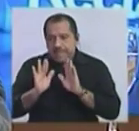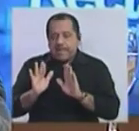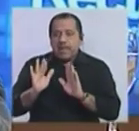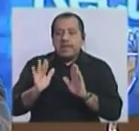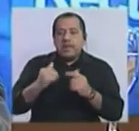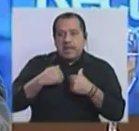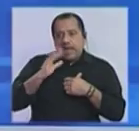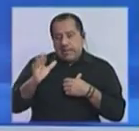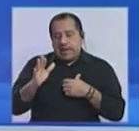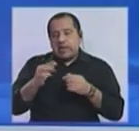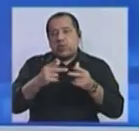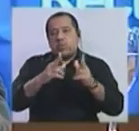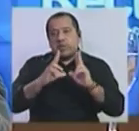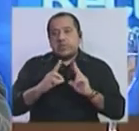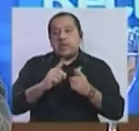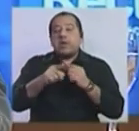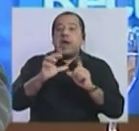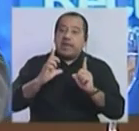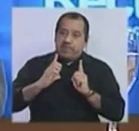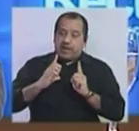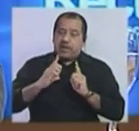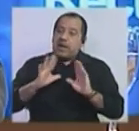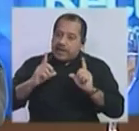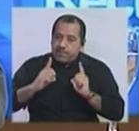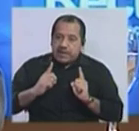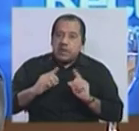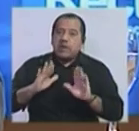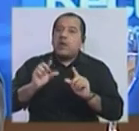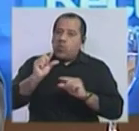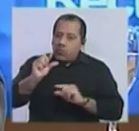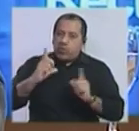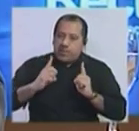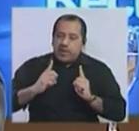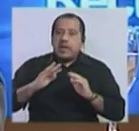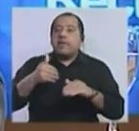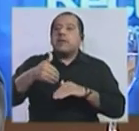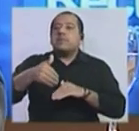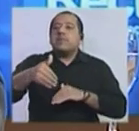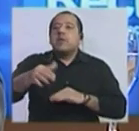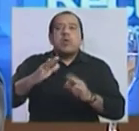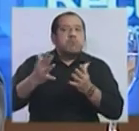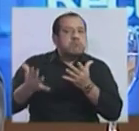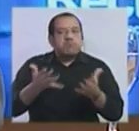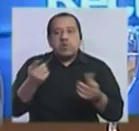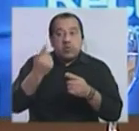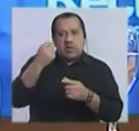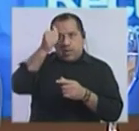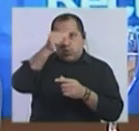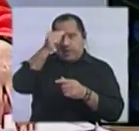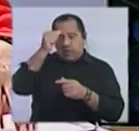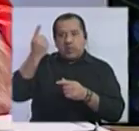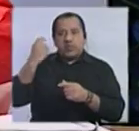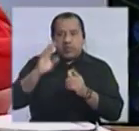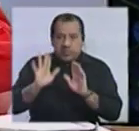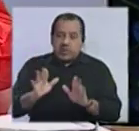un poco como decía, hay que esperar un poco a medir efectivamente cuál fue el efecto real de lo que se produce, digamos. Sí, esto es